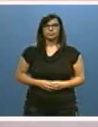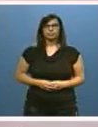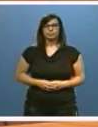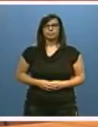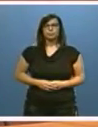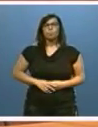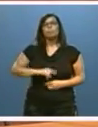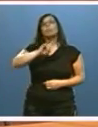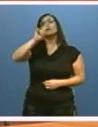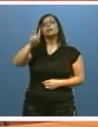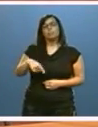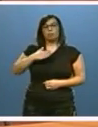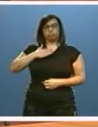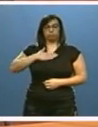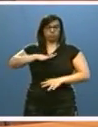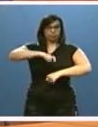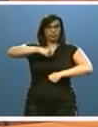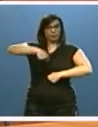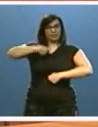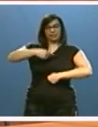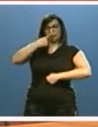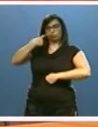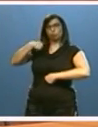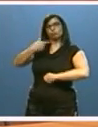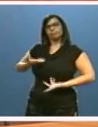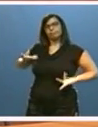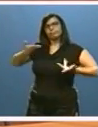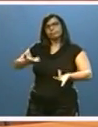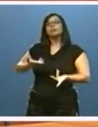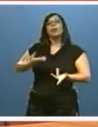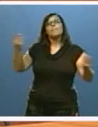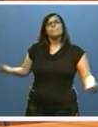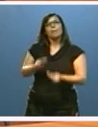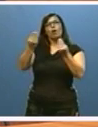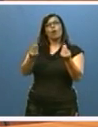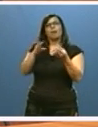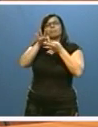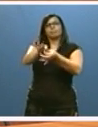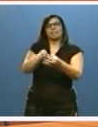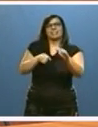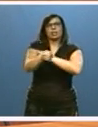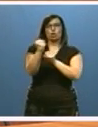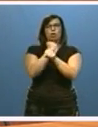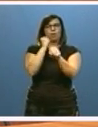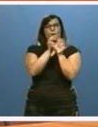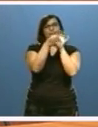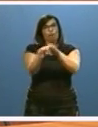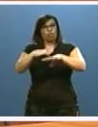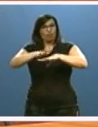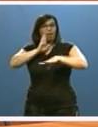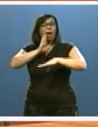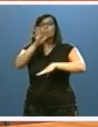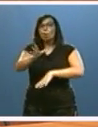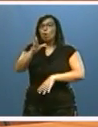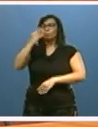También ofrecí en mi investidura mejorar los aspectos de inserción laboral vinculados a la red, desde la convicción de que el empleo es